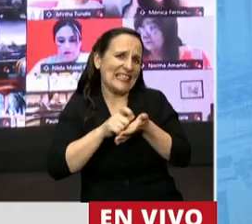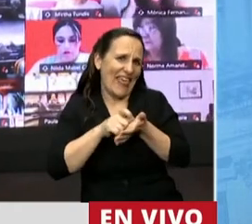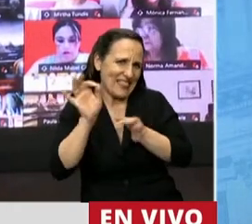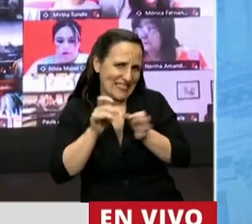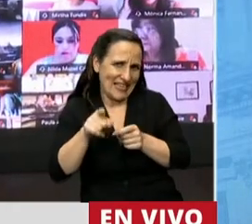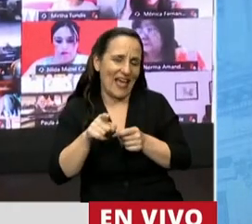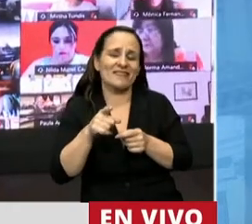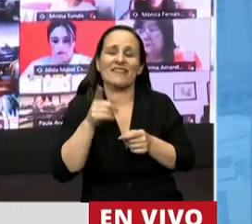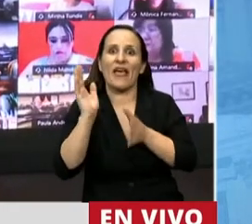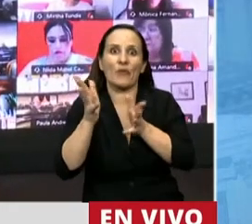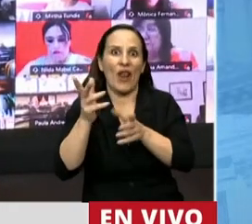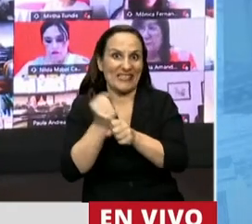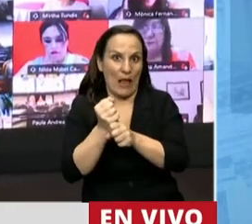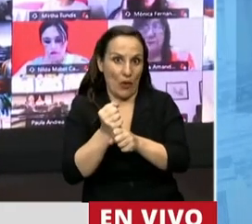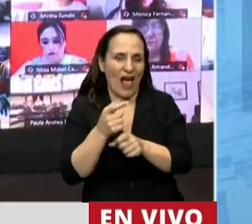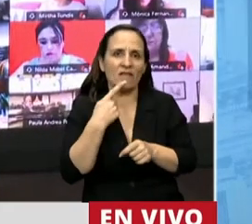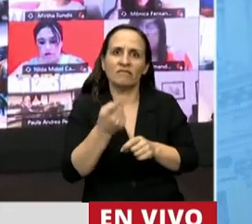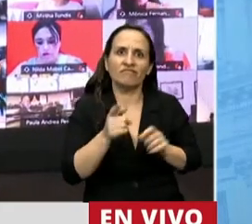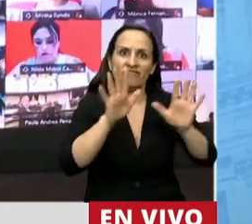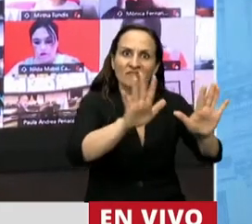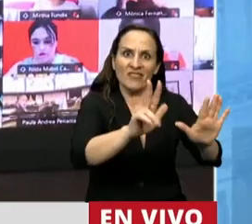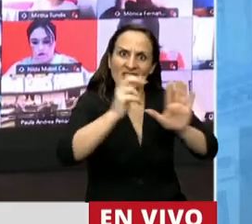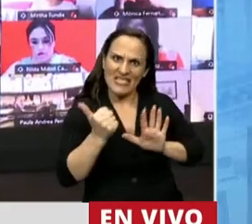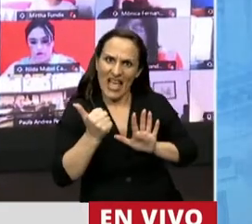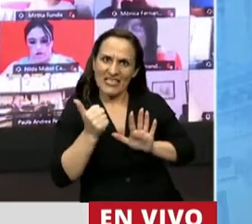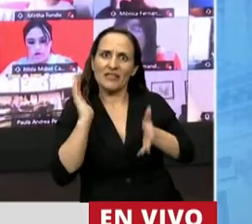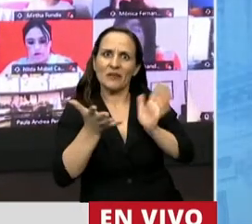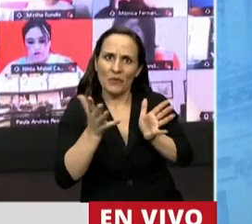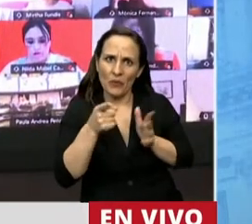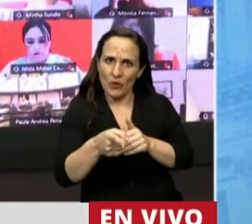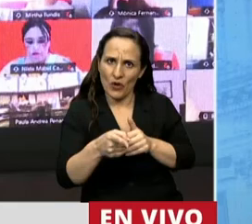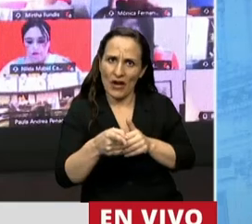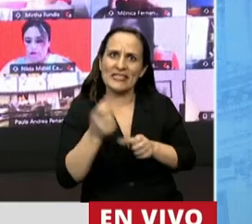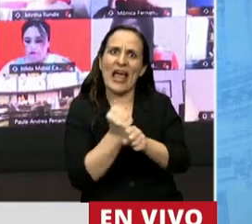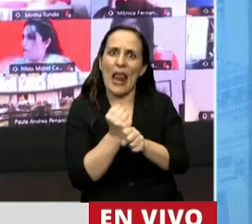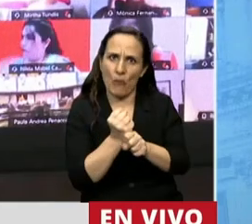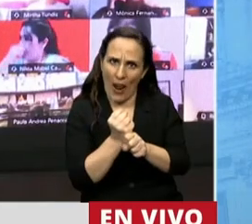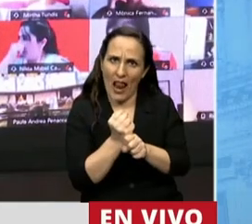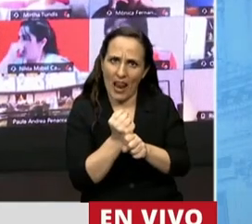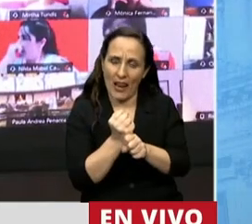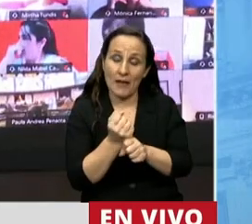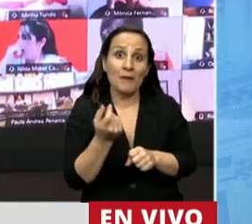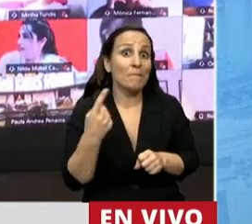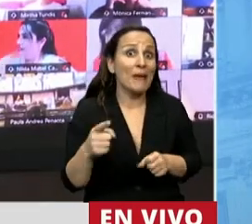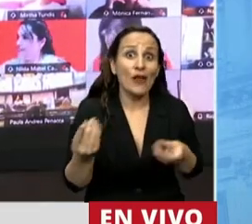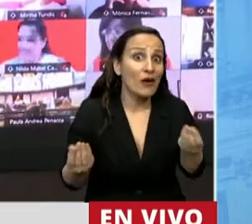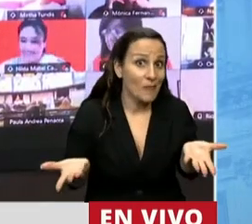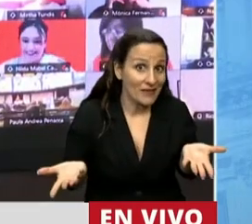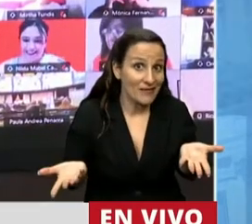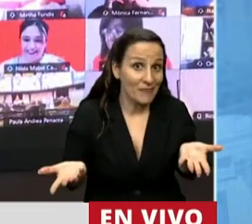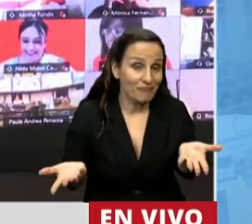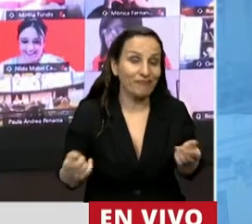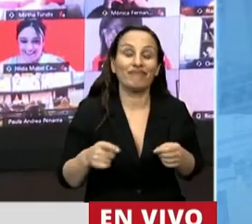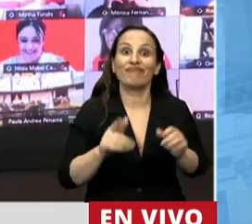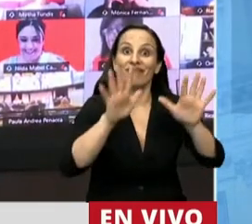Violencia Laboral, ha sufrido violencia de género. Perdón, ha sufrido violencia laboral. Lo que pasa es que